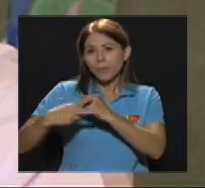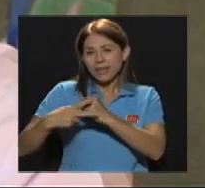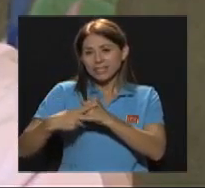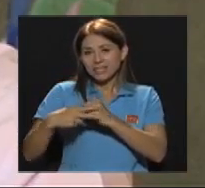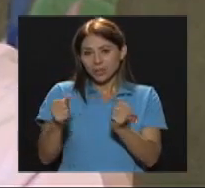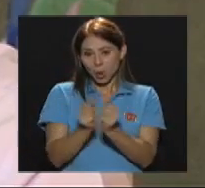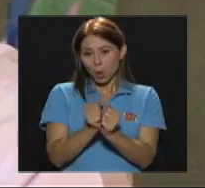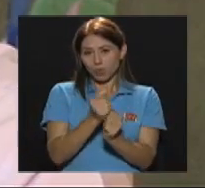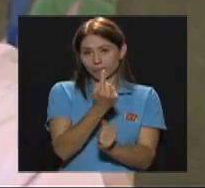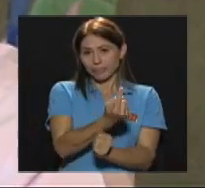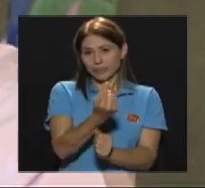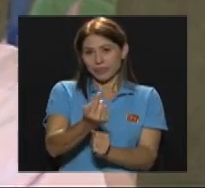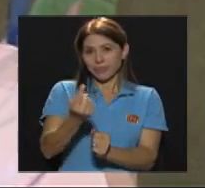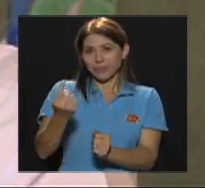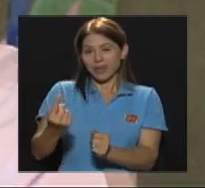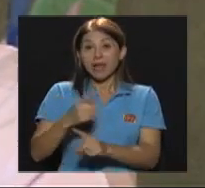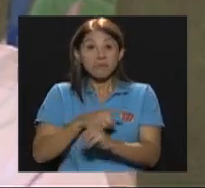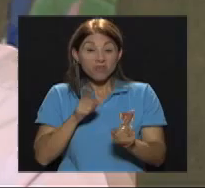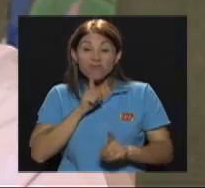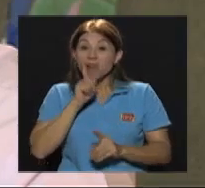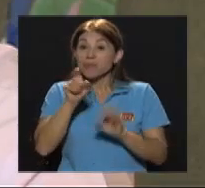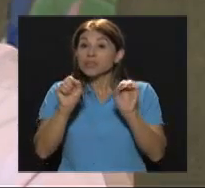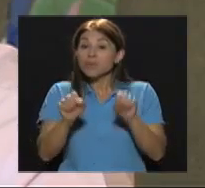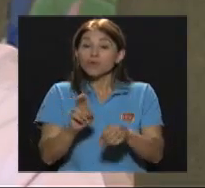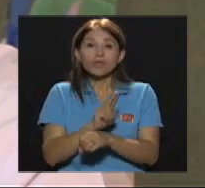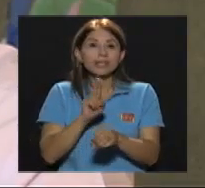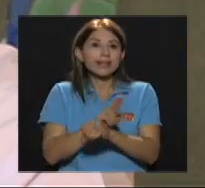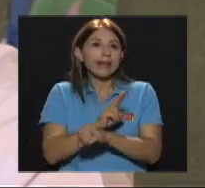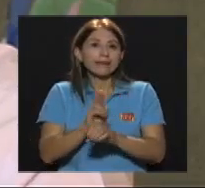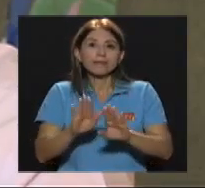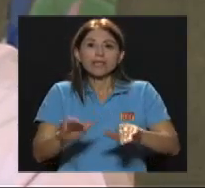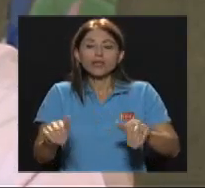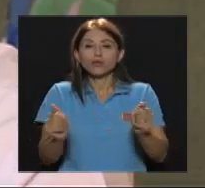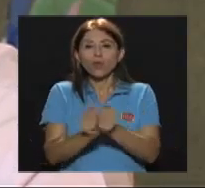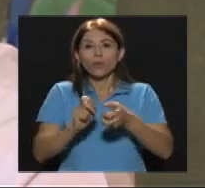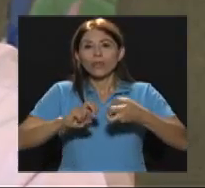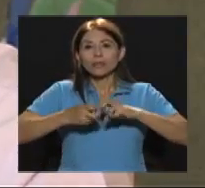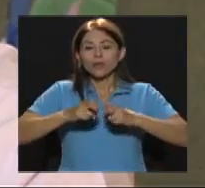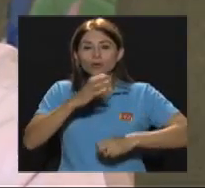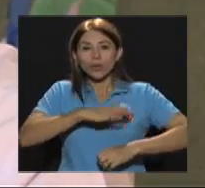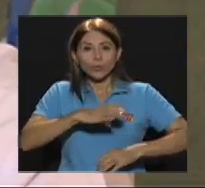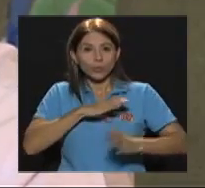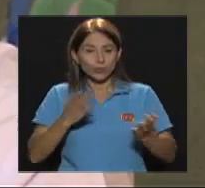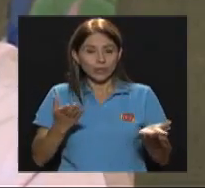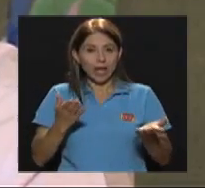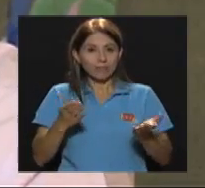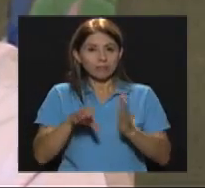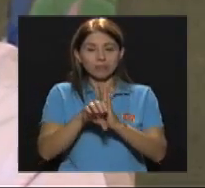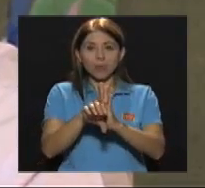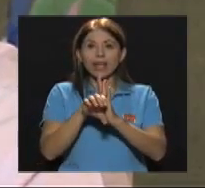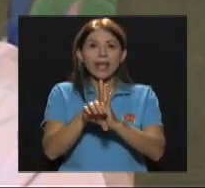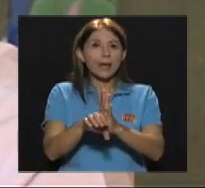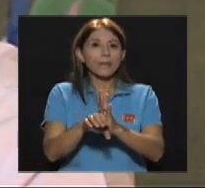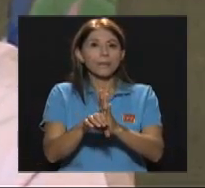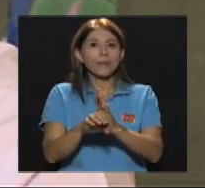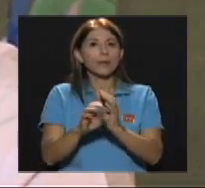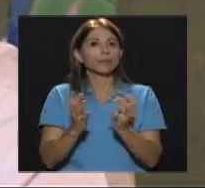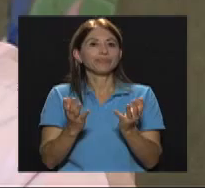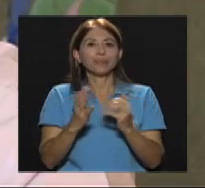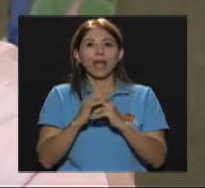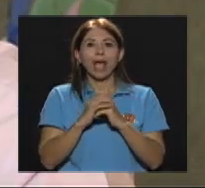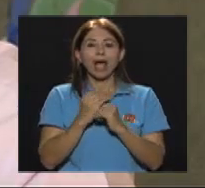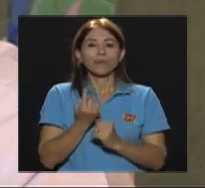posibilidades Iría Desde niños Con trastornos De conducta Por ejemplo Autismo